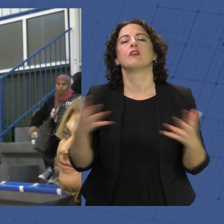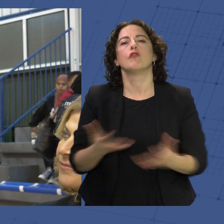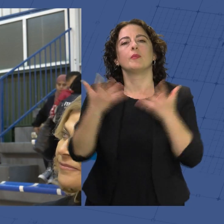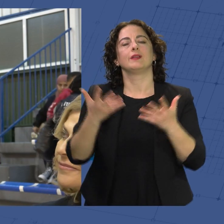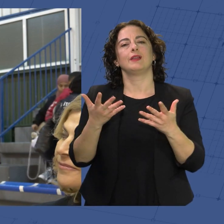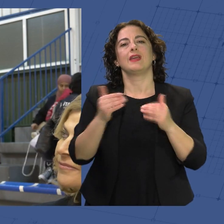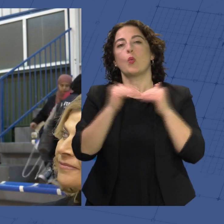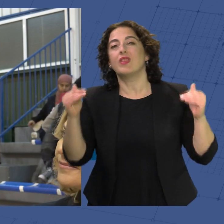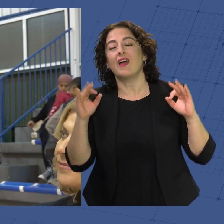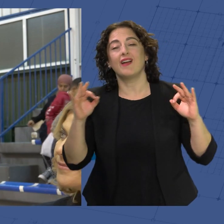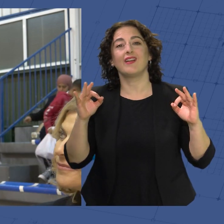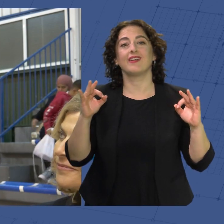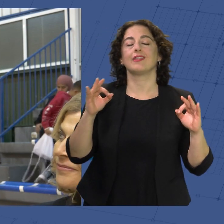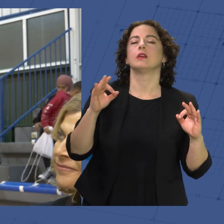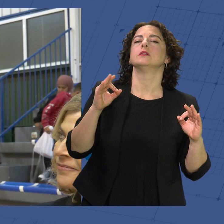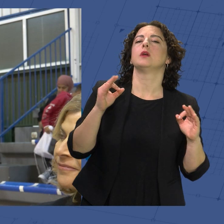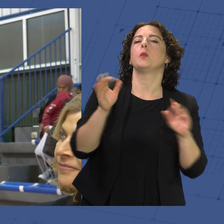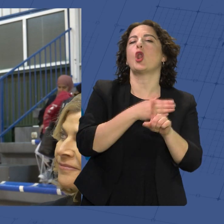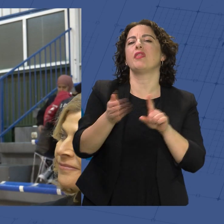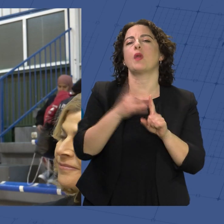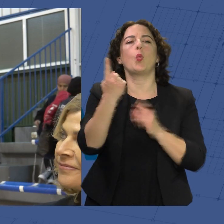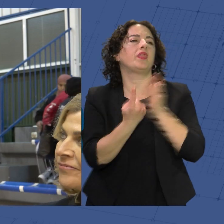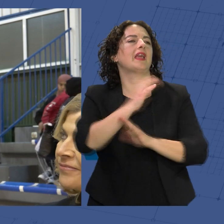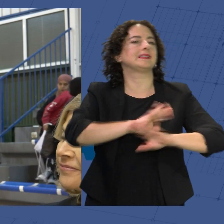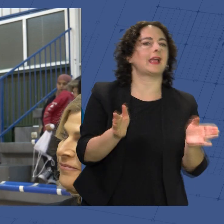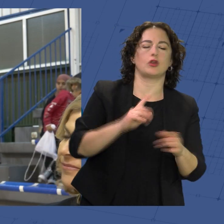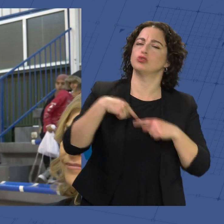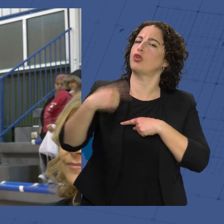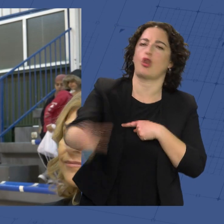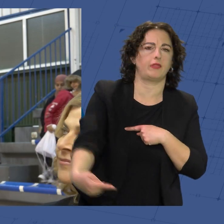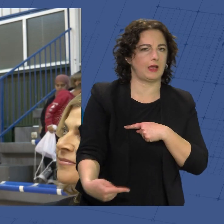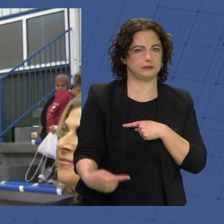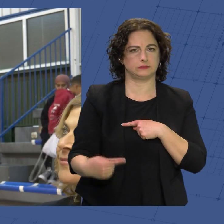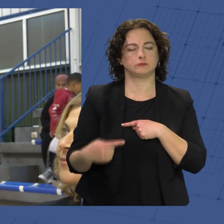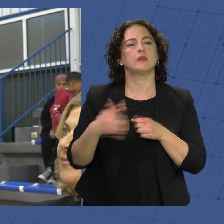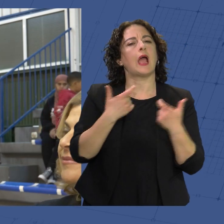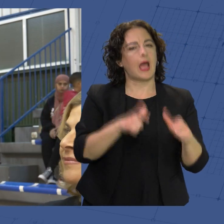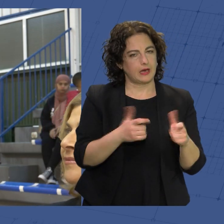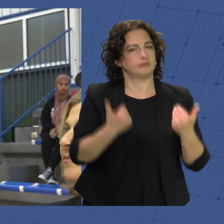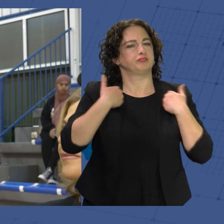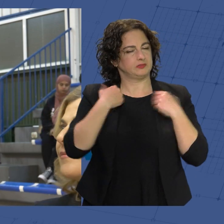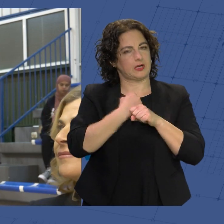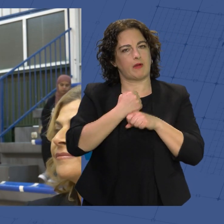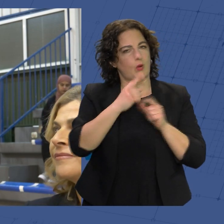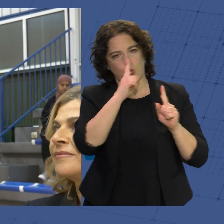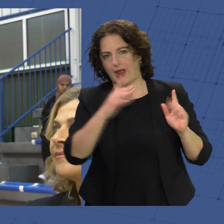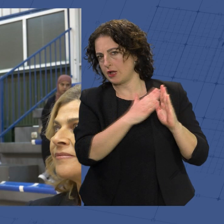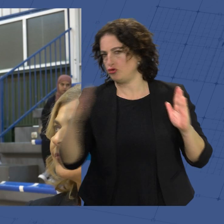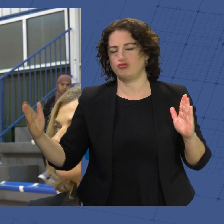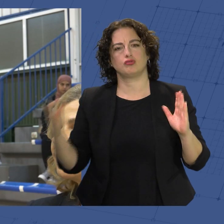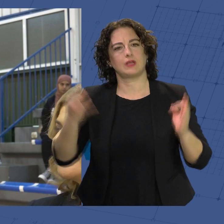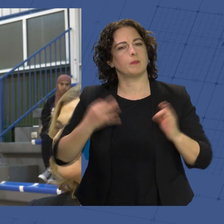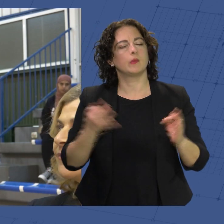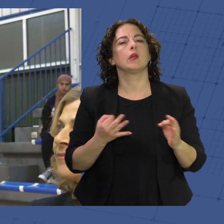de género es un tema que no hay que tratarlo un día, sino que es una continuidad y que va durante todo el año y el área se encarga precisamente de trabajarlo durante todo el año. Y esta